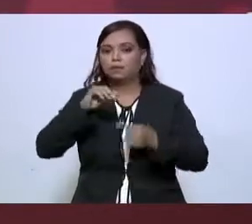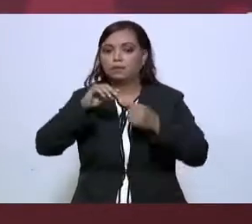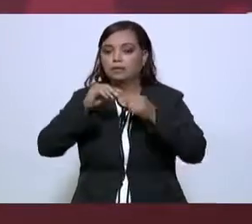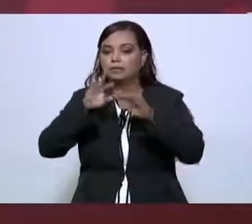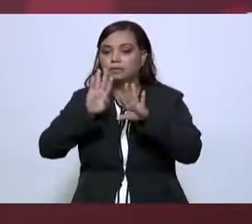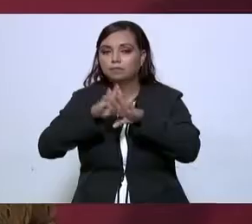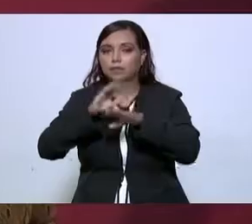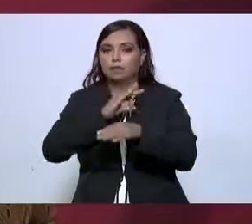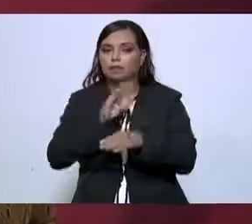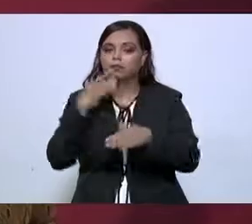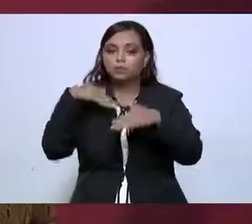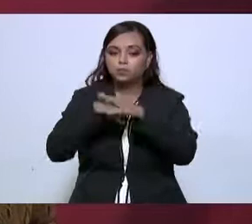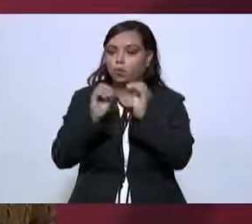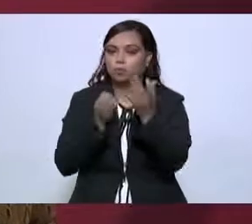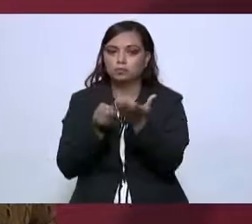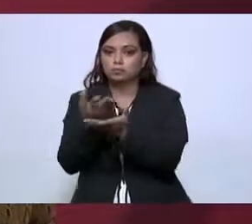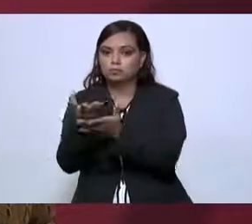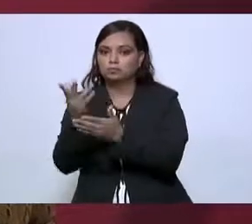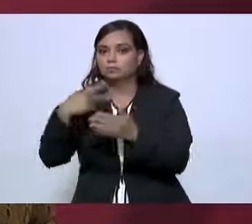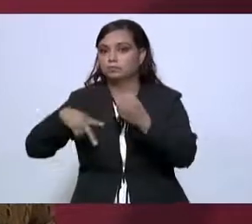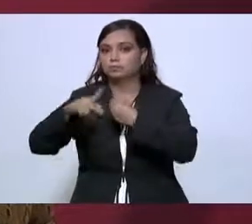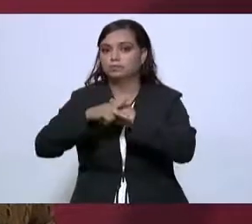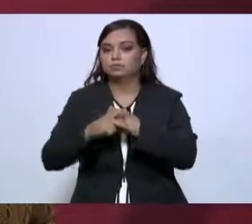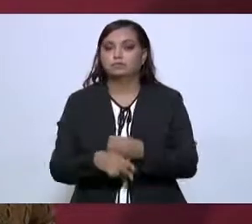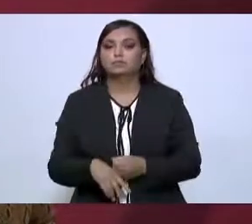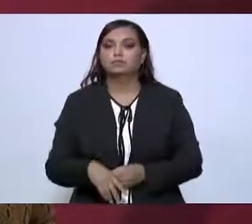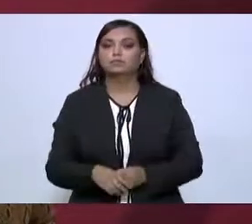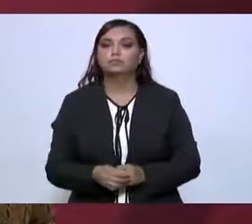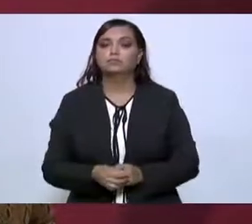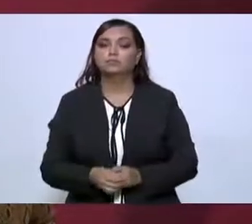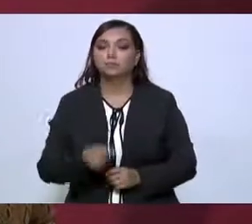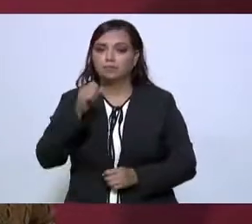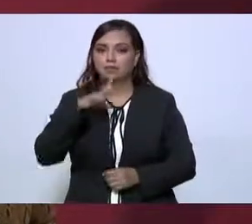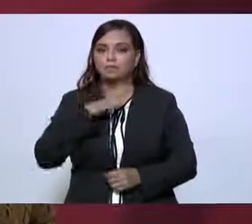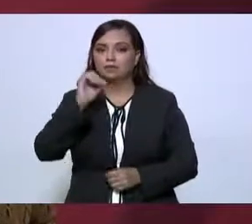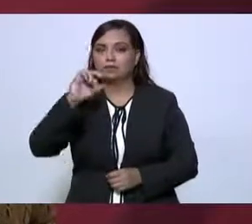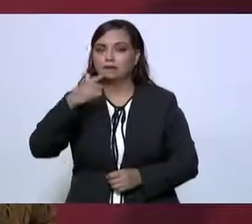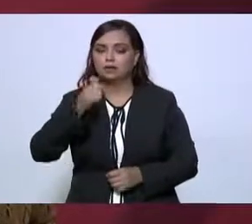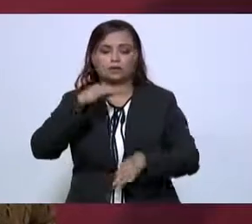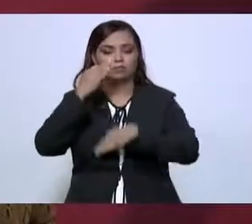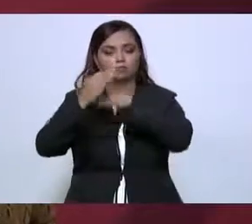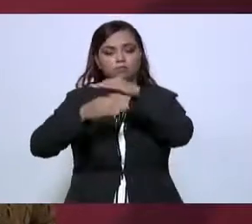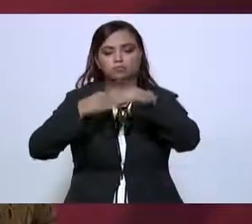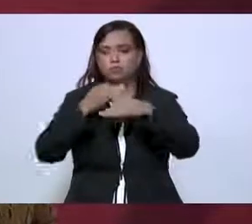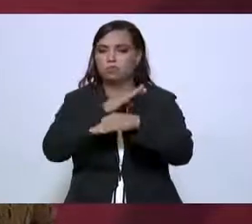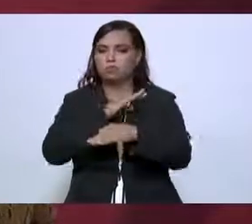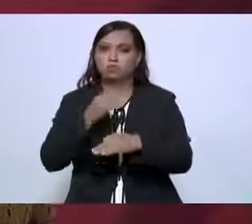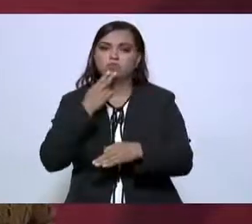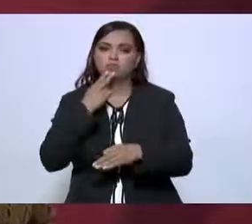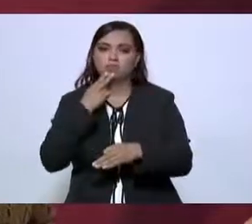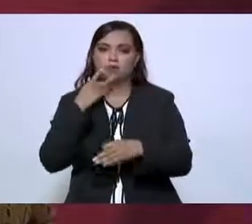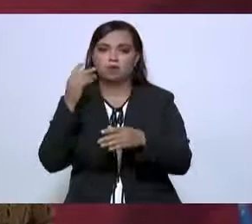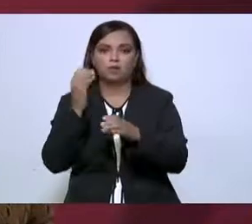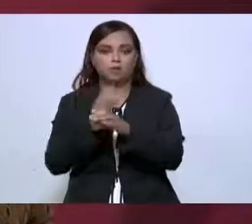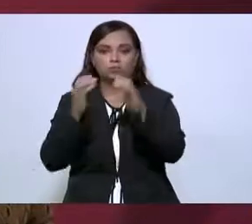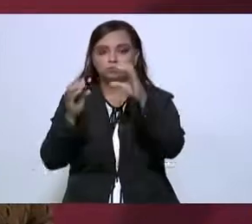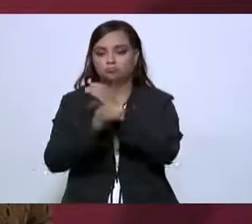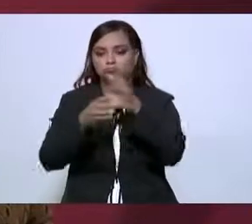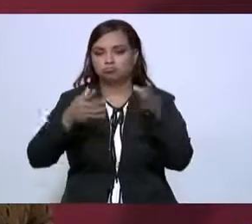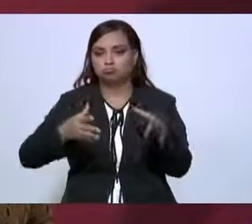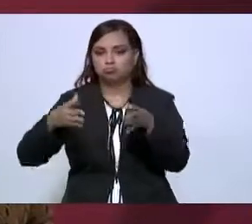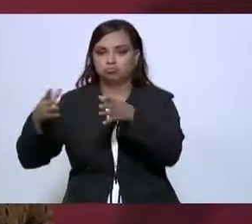exportar. La que sigue, por favor. Y desde luego la carga en general, también puede ser la que sigue, por favor.